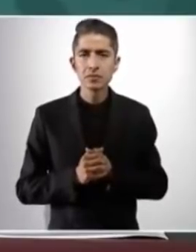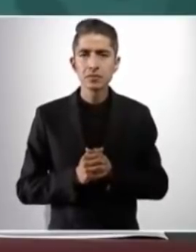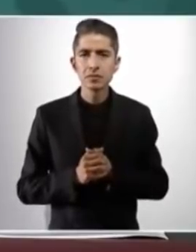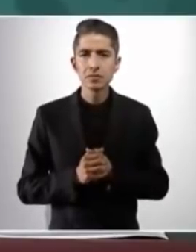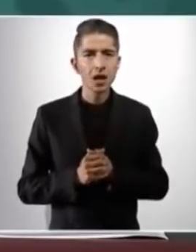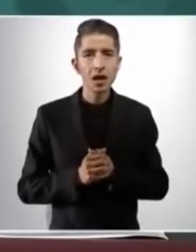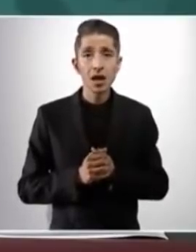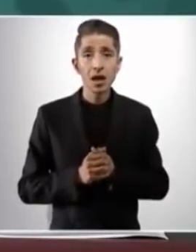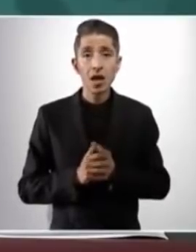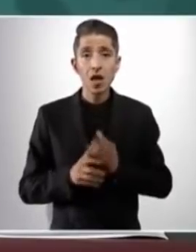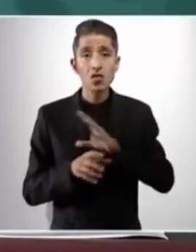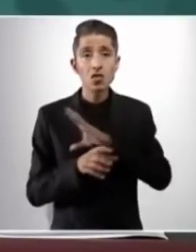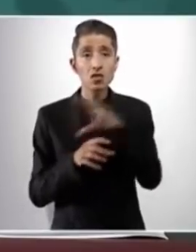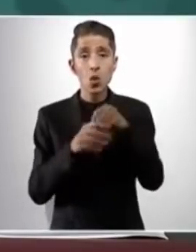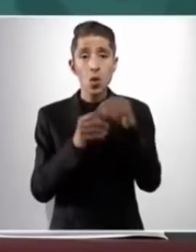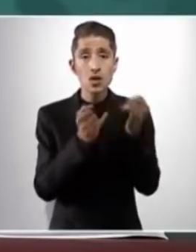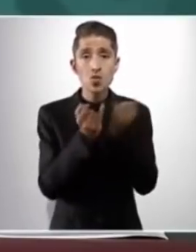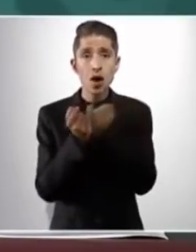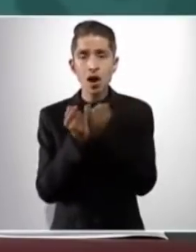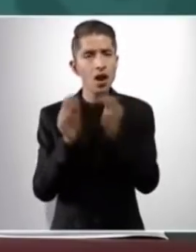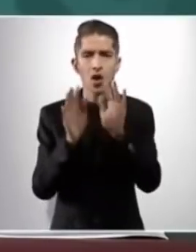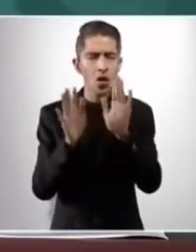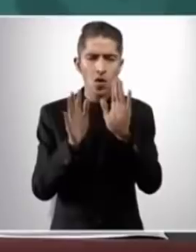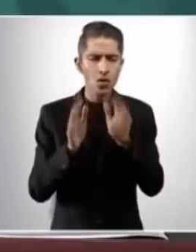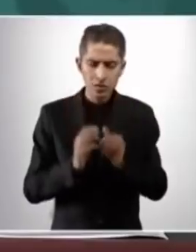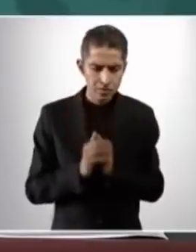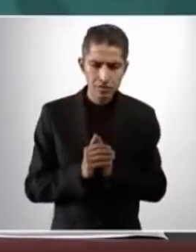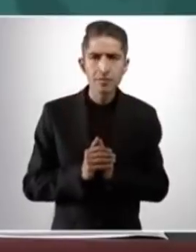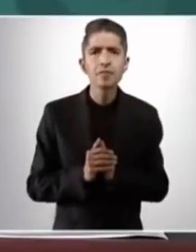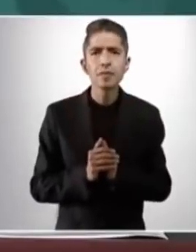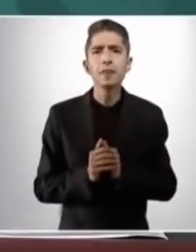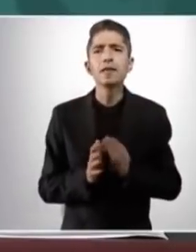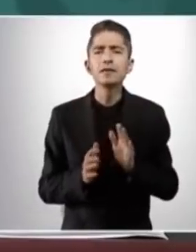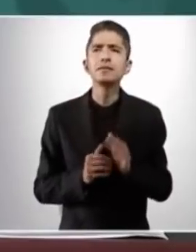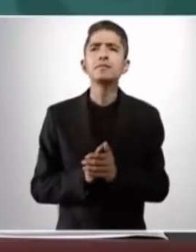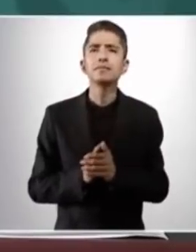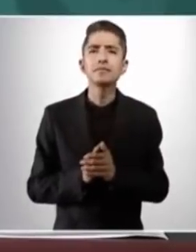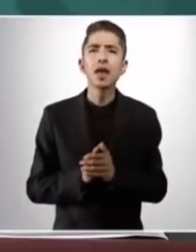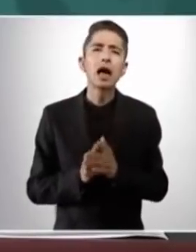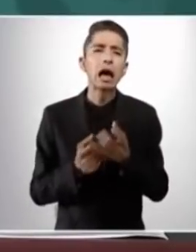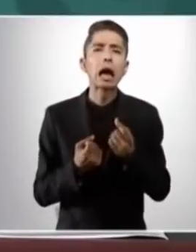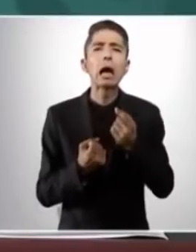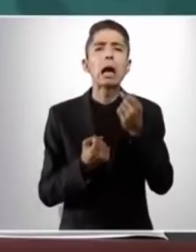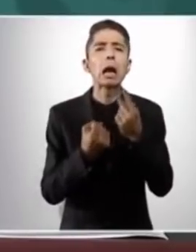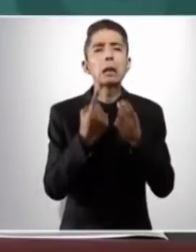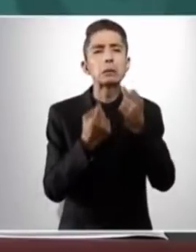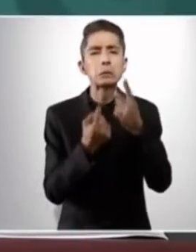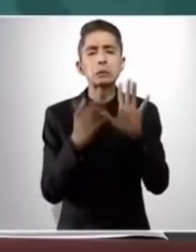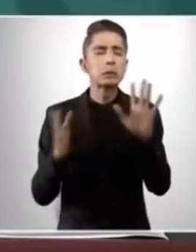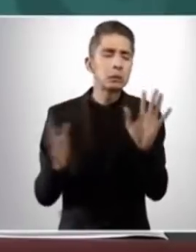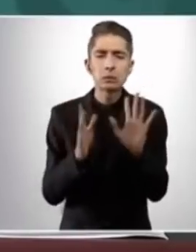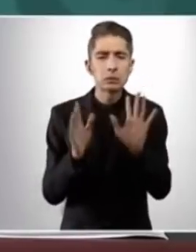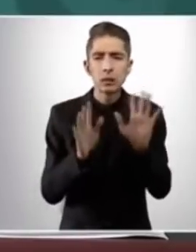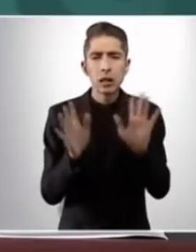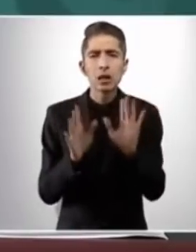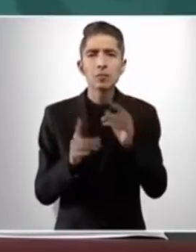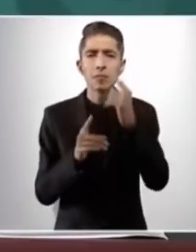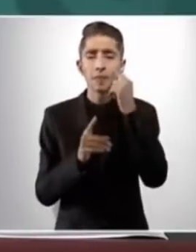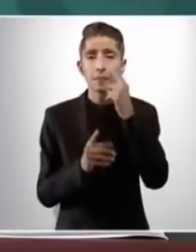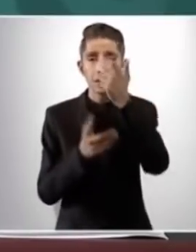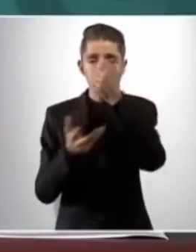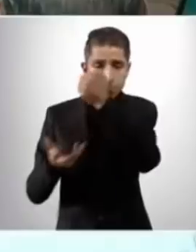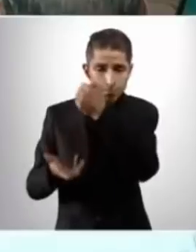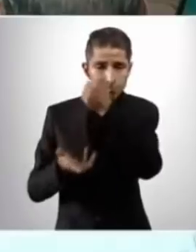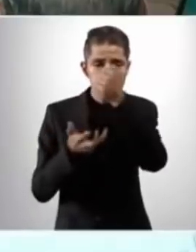No en todos los casos, pero por lo general, si hubieron excepciones honrosas. Se transferían los